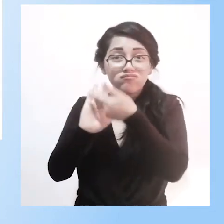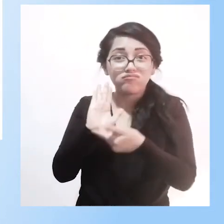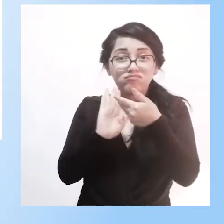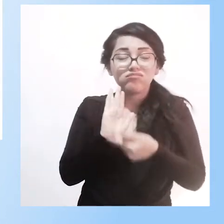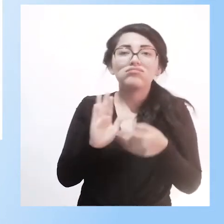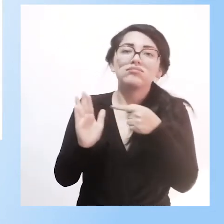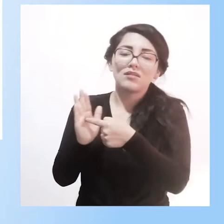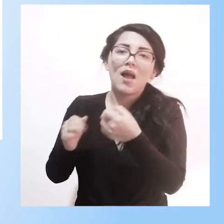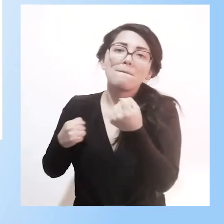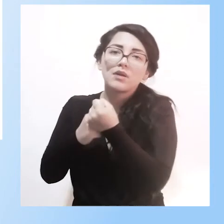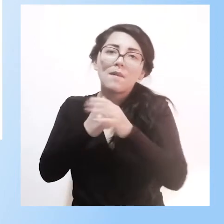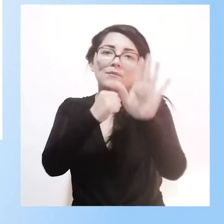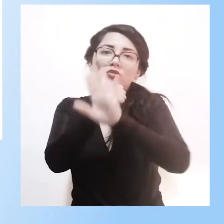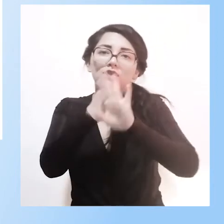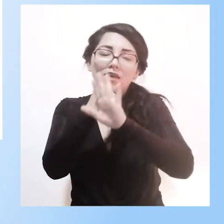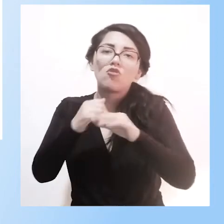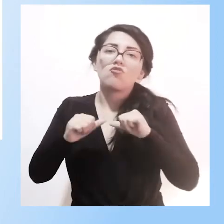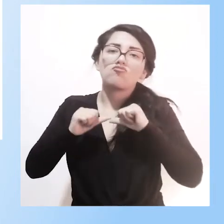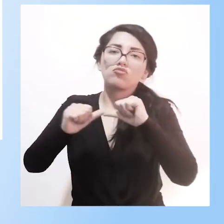y el funcionamiento del programa.